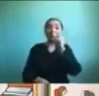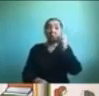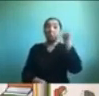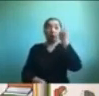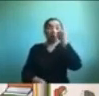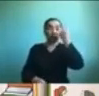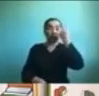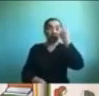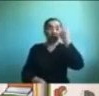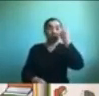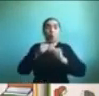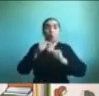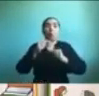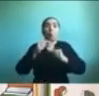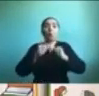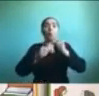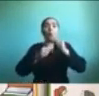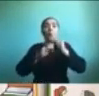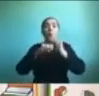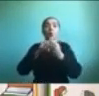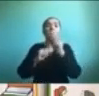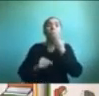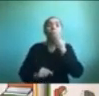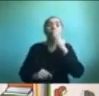mejorando en esa actividad